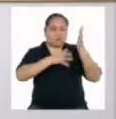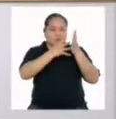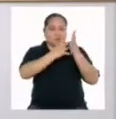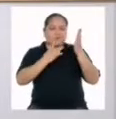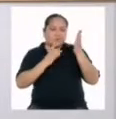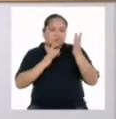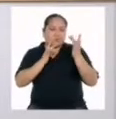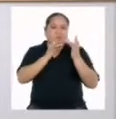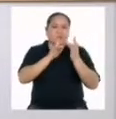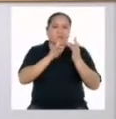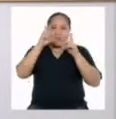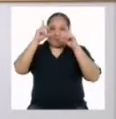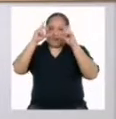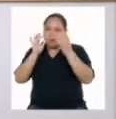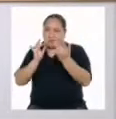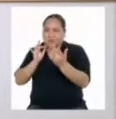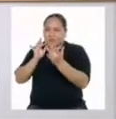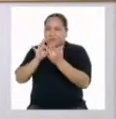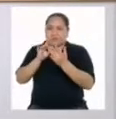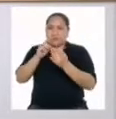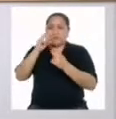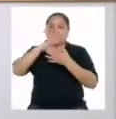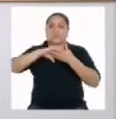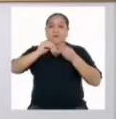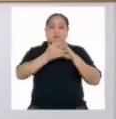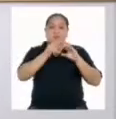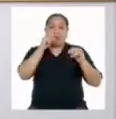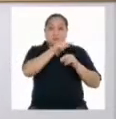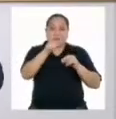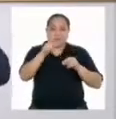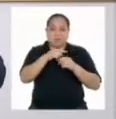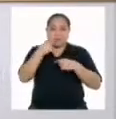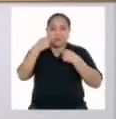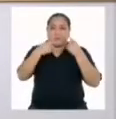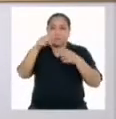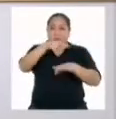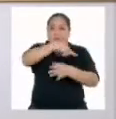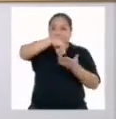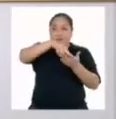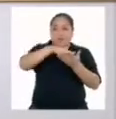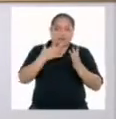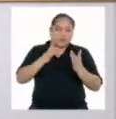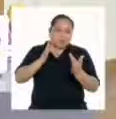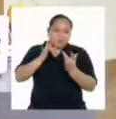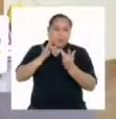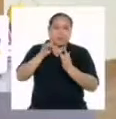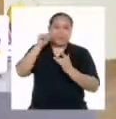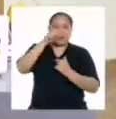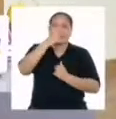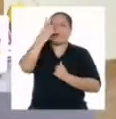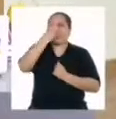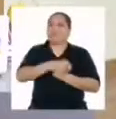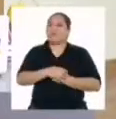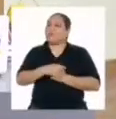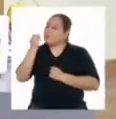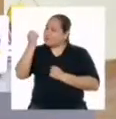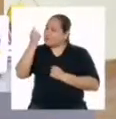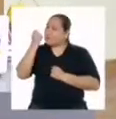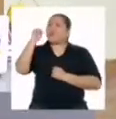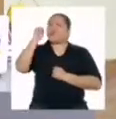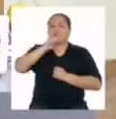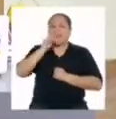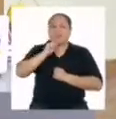fotografía, una historia contada a través de una danza, es muy hermoso. Te entiendo